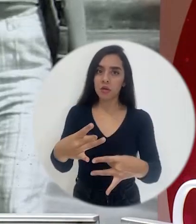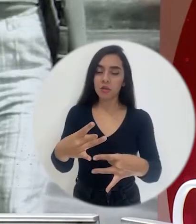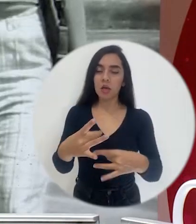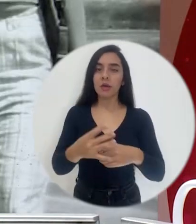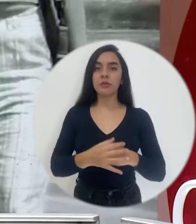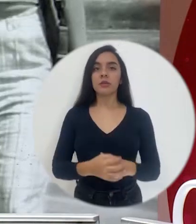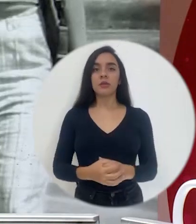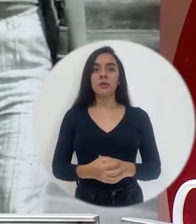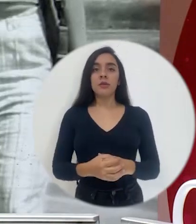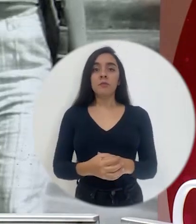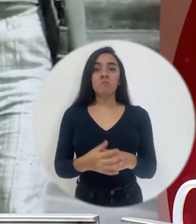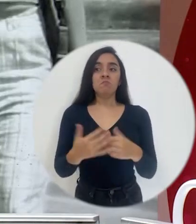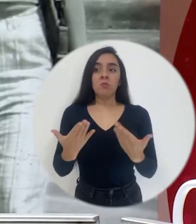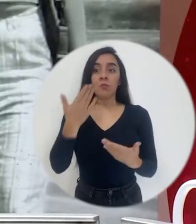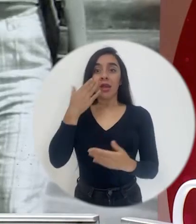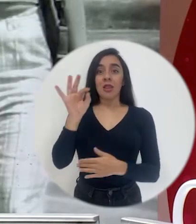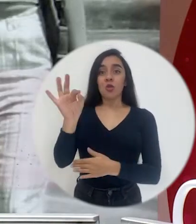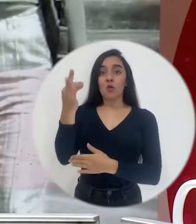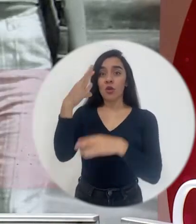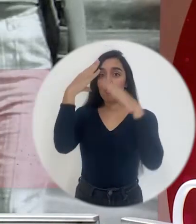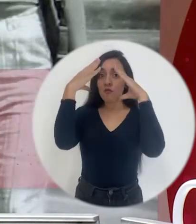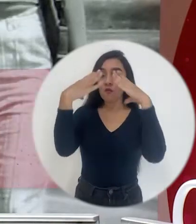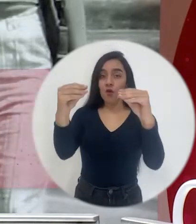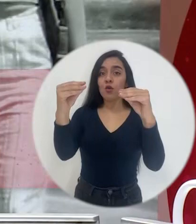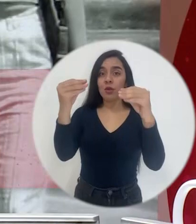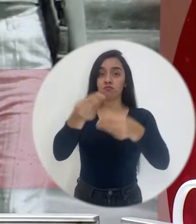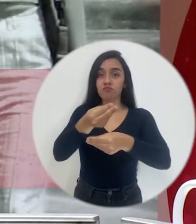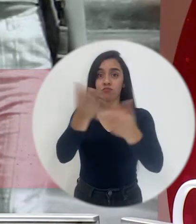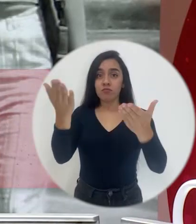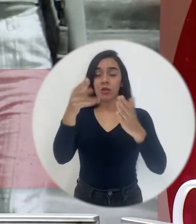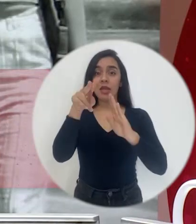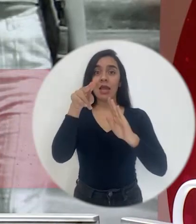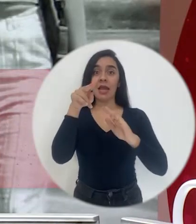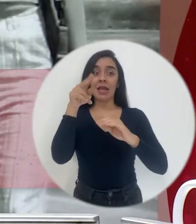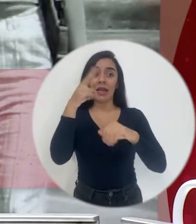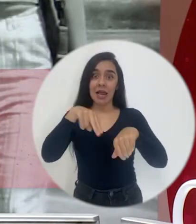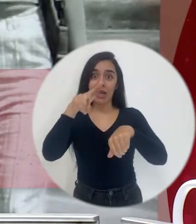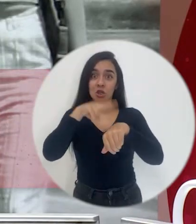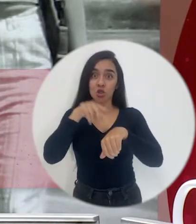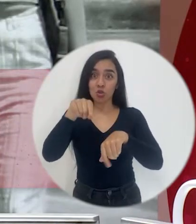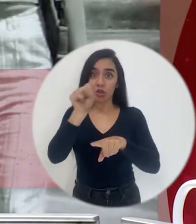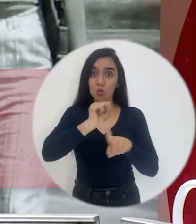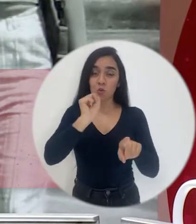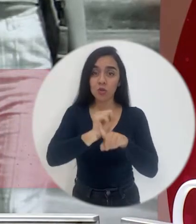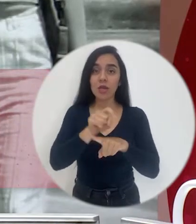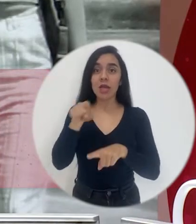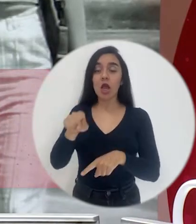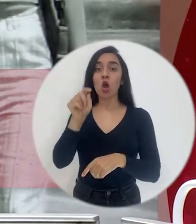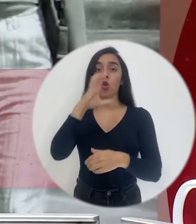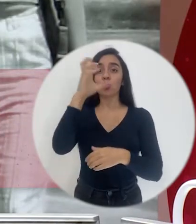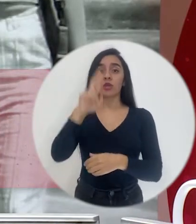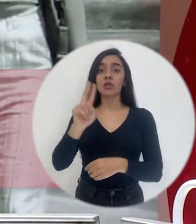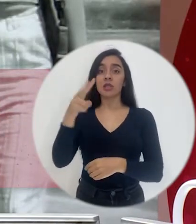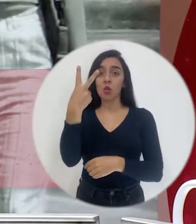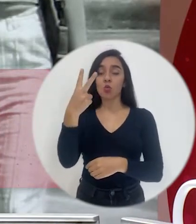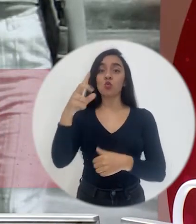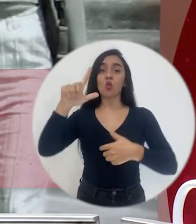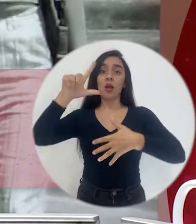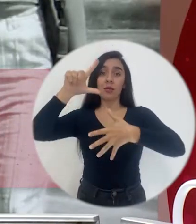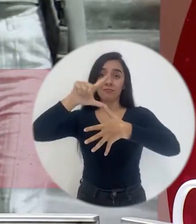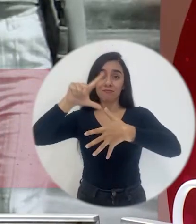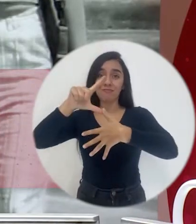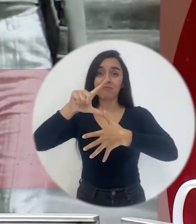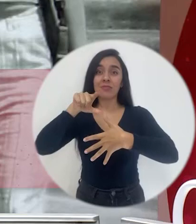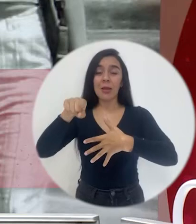porque el noveno informe del Estado de la Nación nos dijo que Costa Rica es el segundo país en América